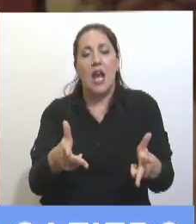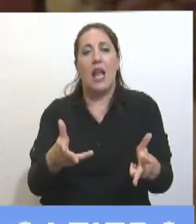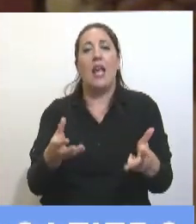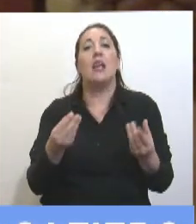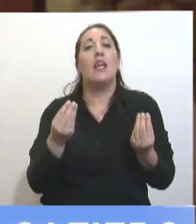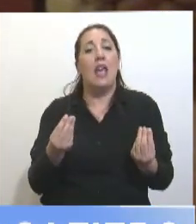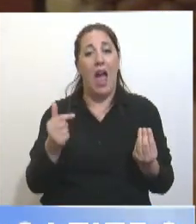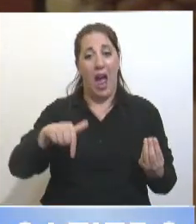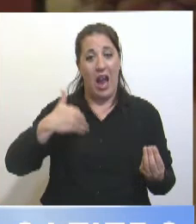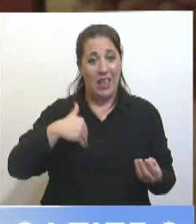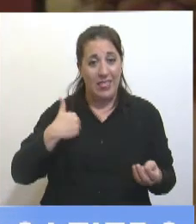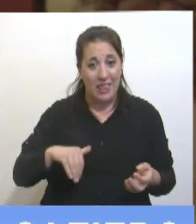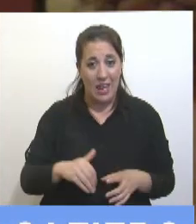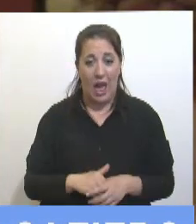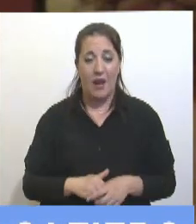Argentina